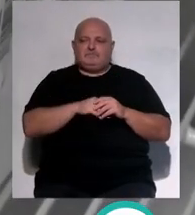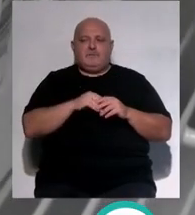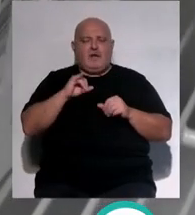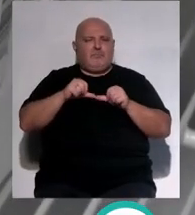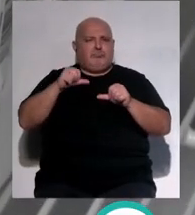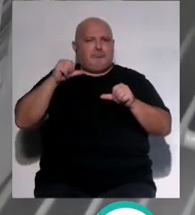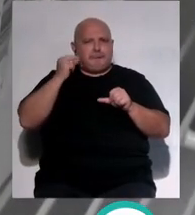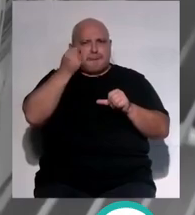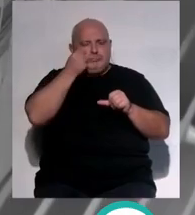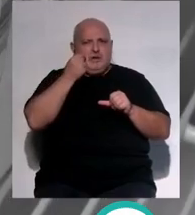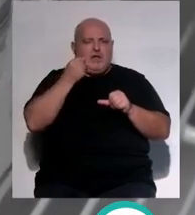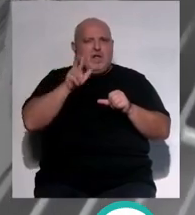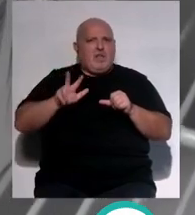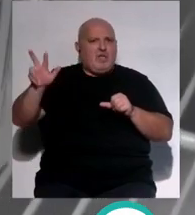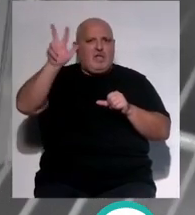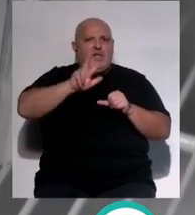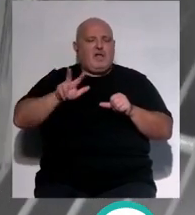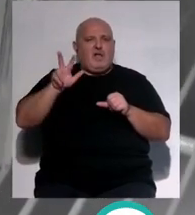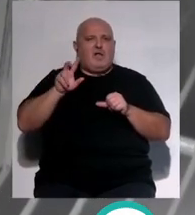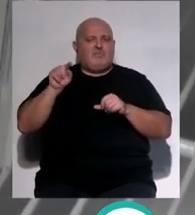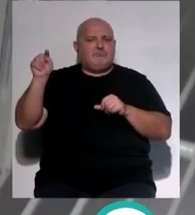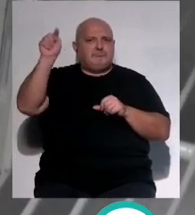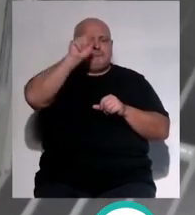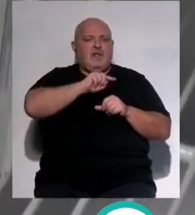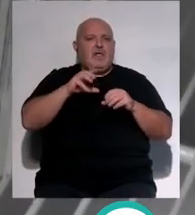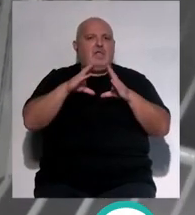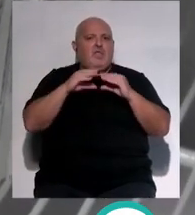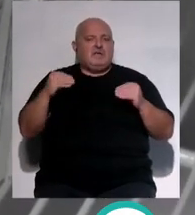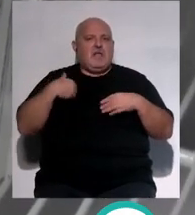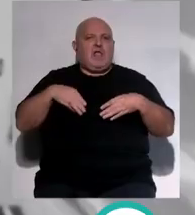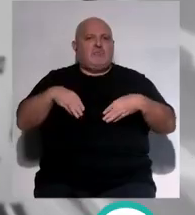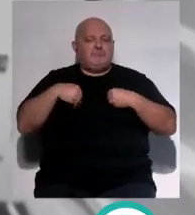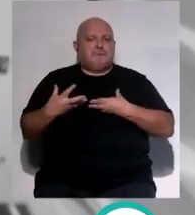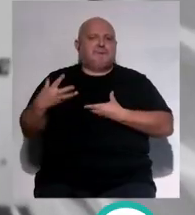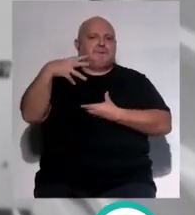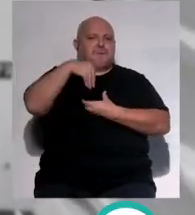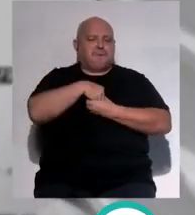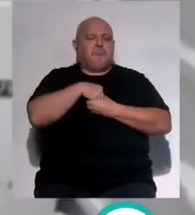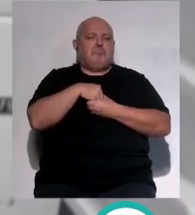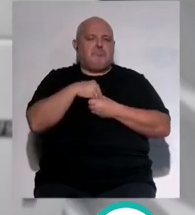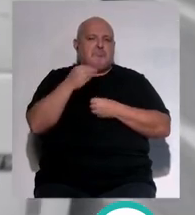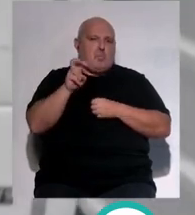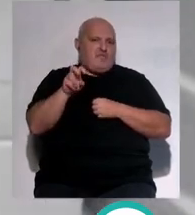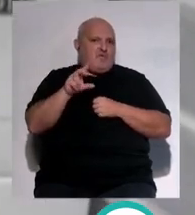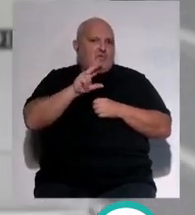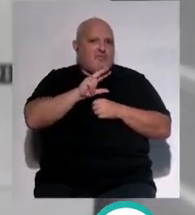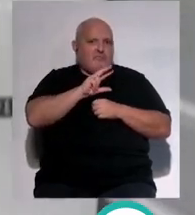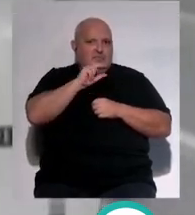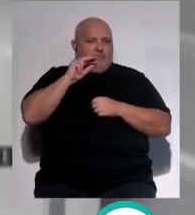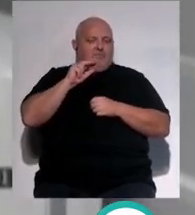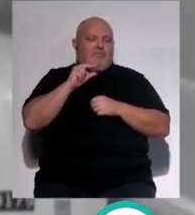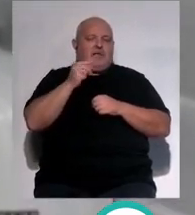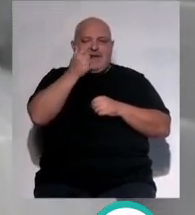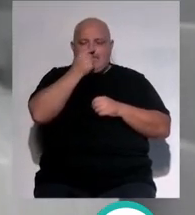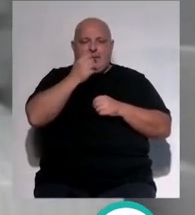existían a nivel nacional que se ponían en otras comunidades y ya Andalucía pues ha decidido ya meterlas en calendario como vacuna de